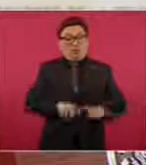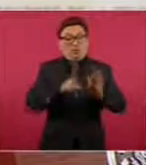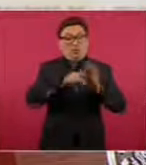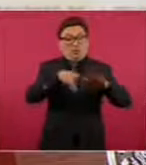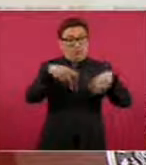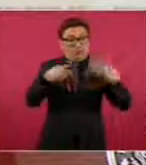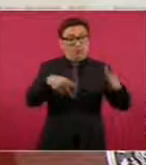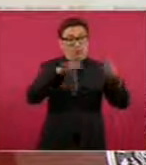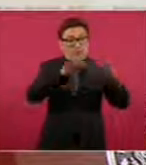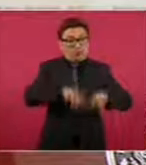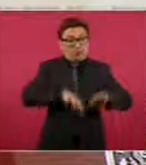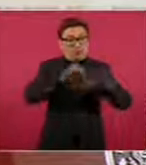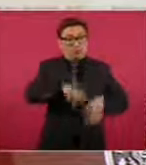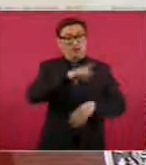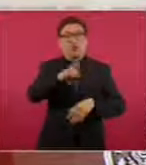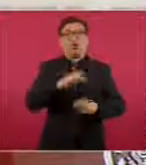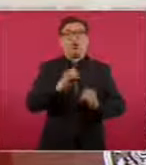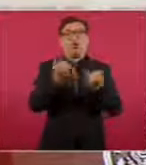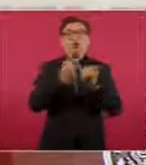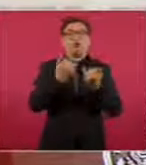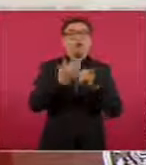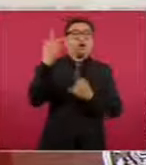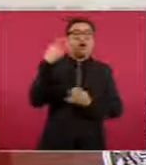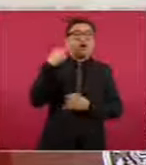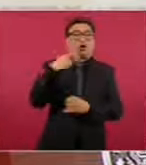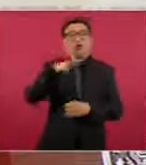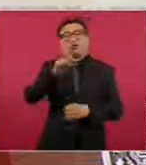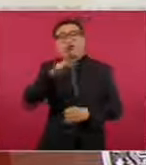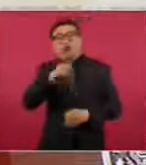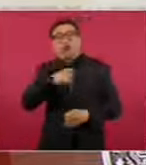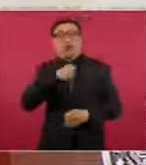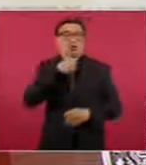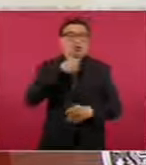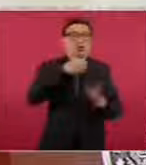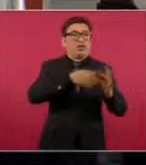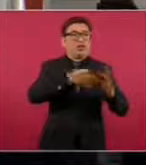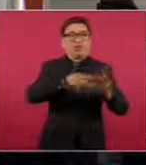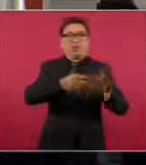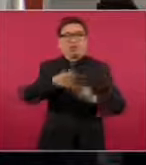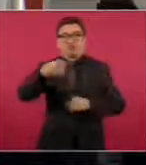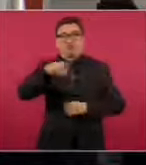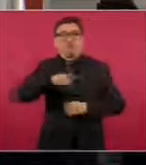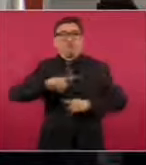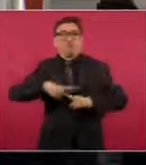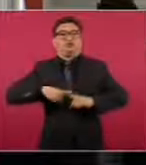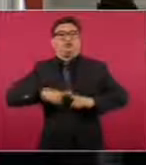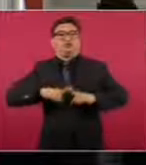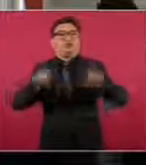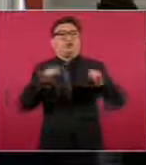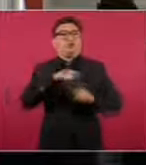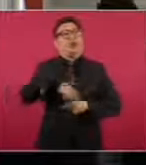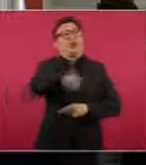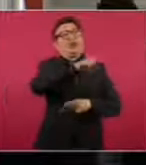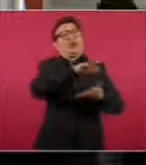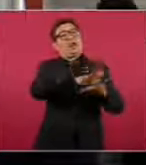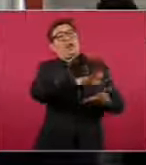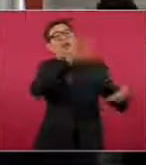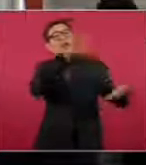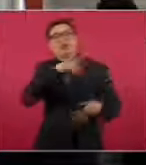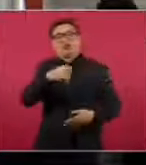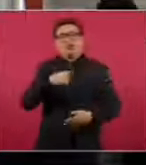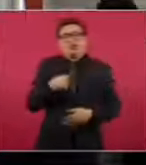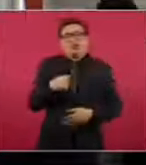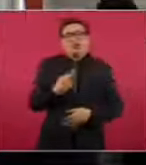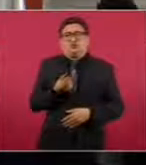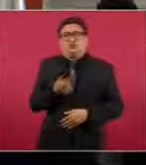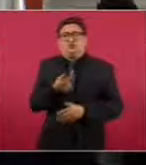los periódicos, conductores de radio, de televisión. Estoy en minoría, pero me